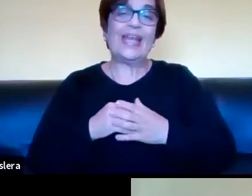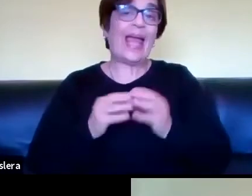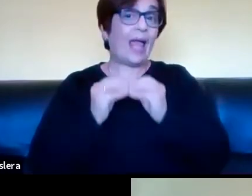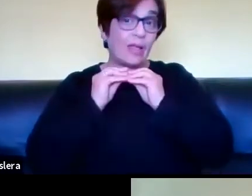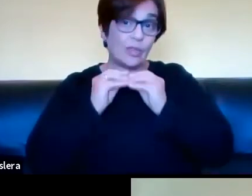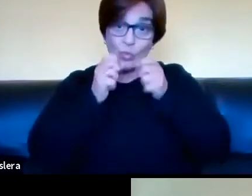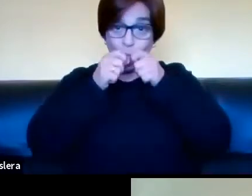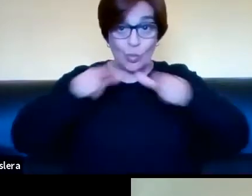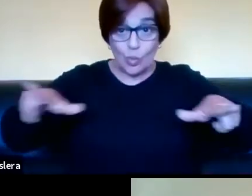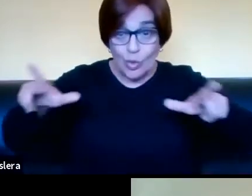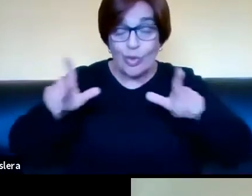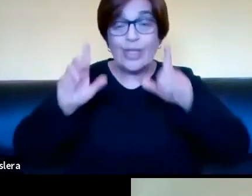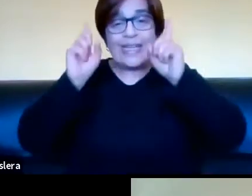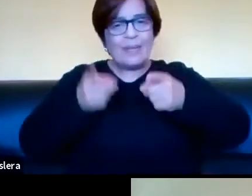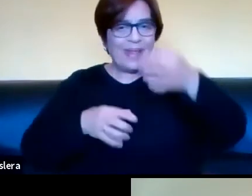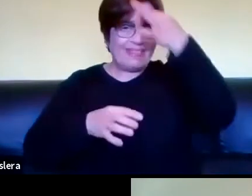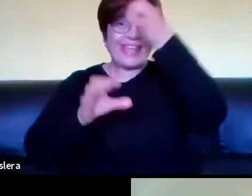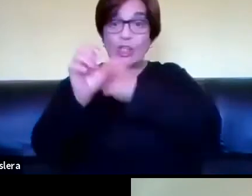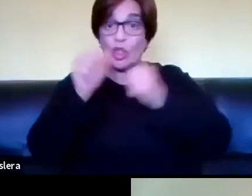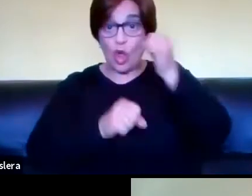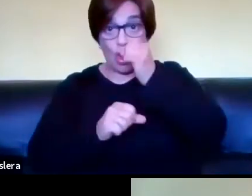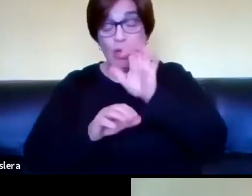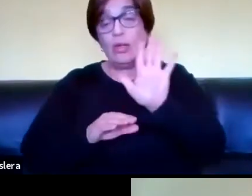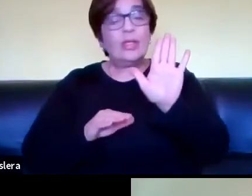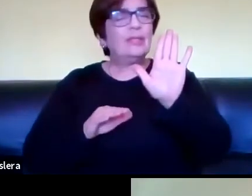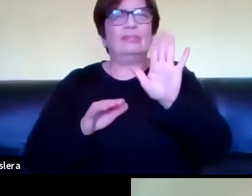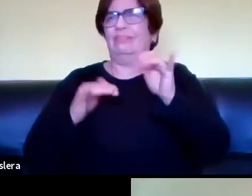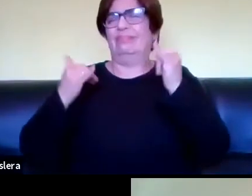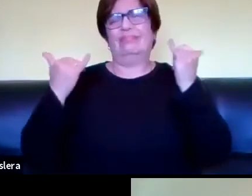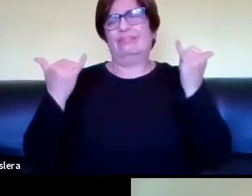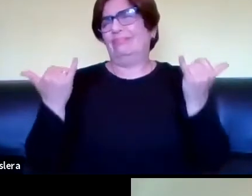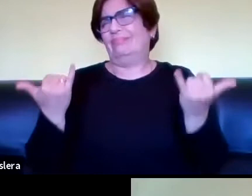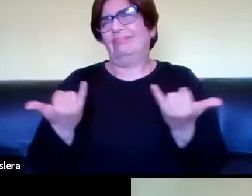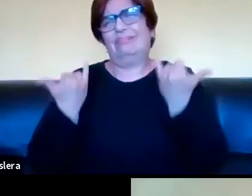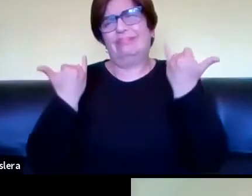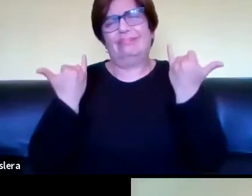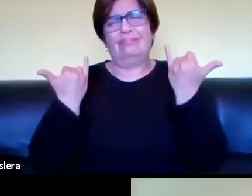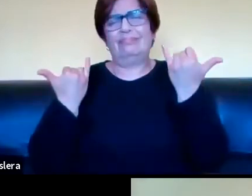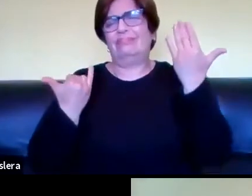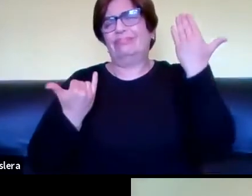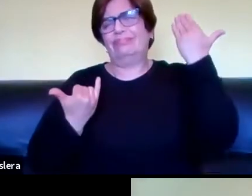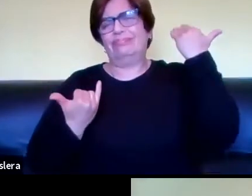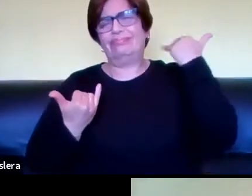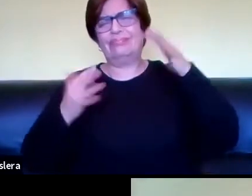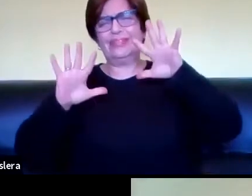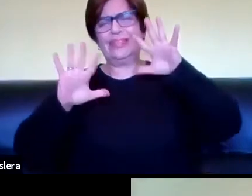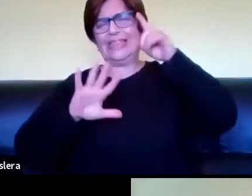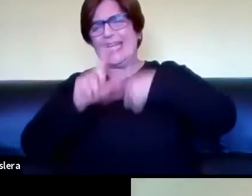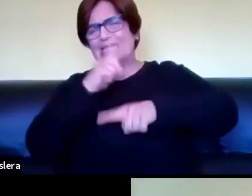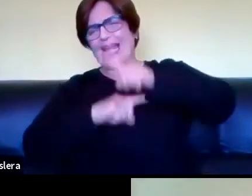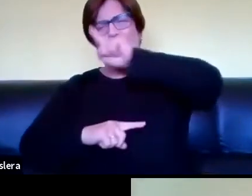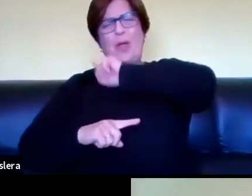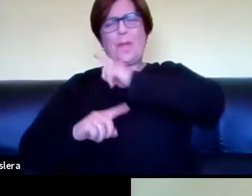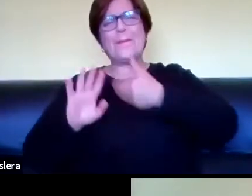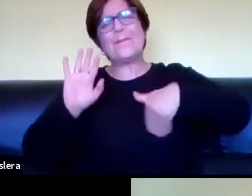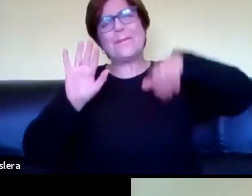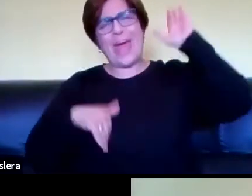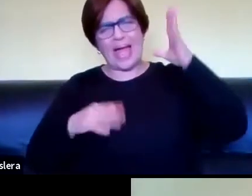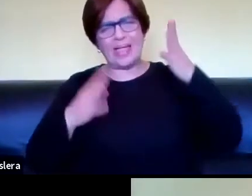del lenguaje y de las tecnologías hace ya, bueno, no sé, más de una década seguro, mucho.